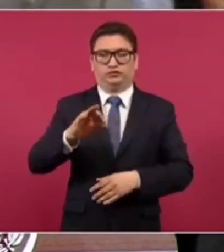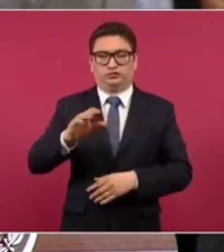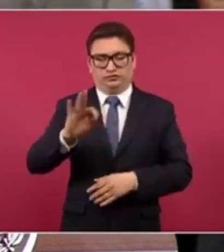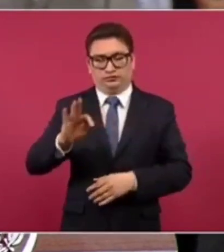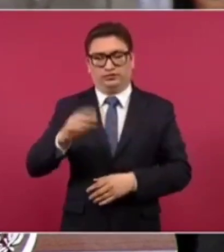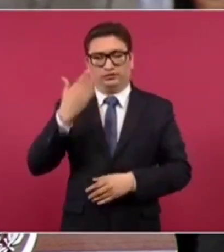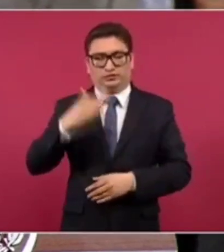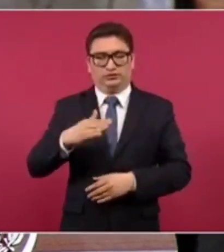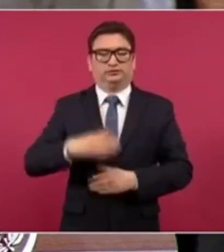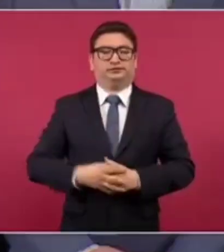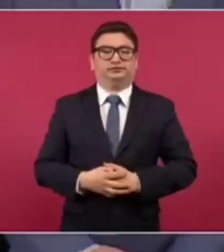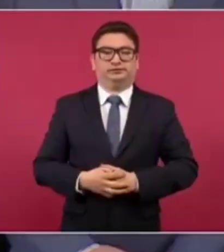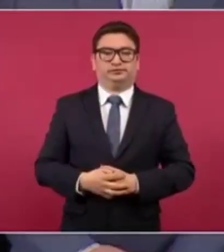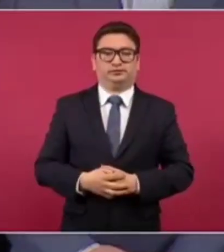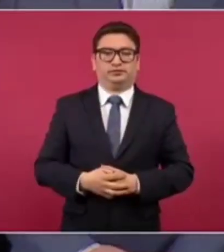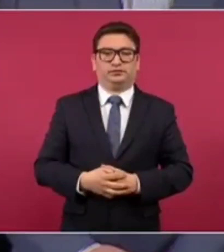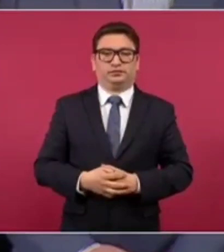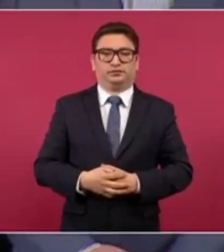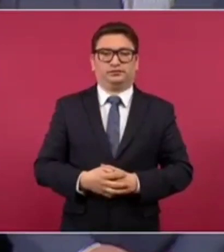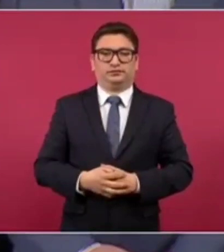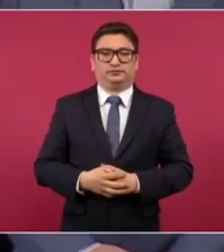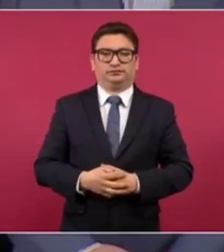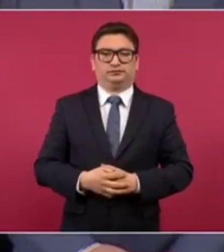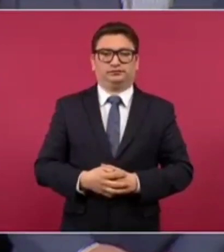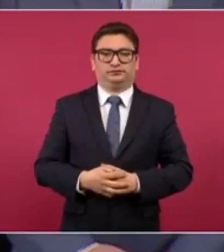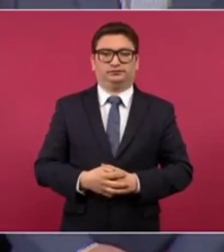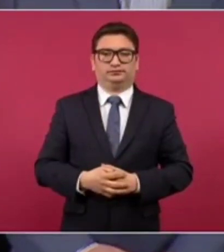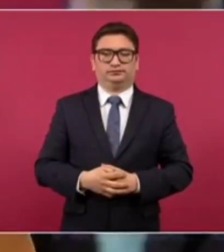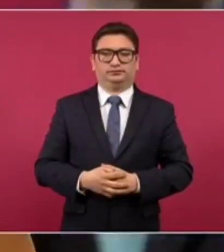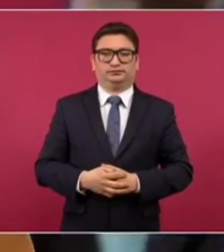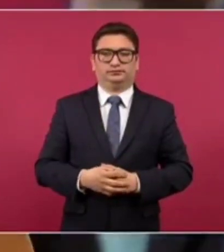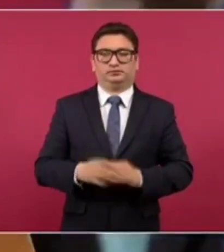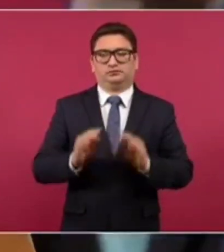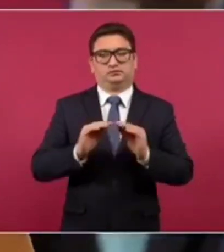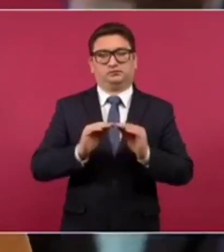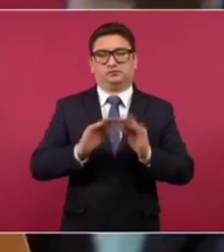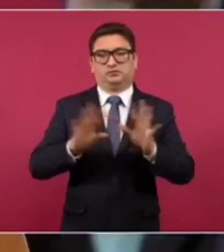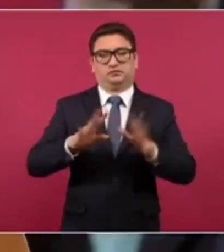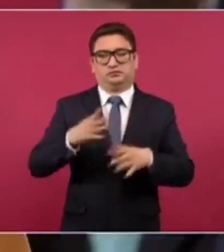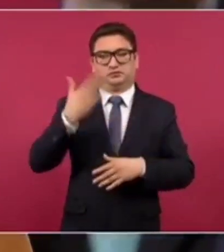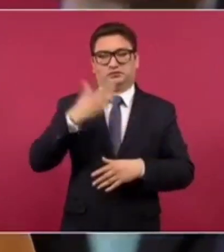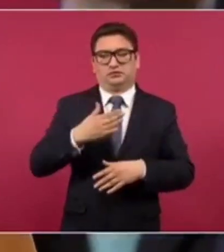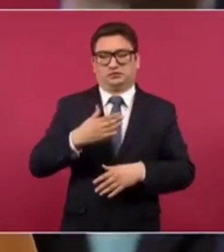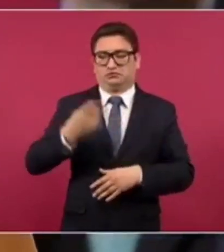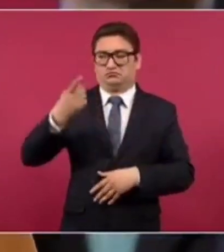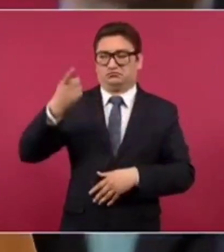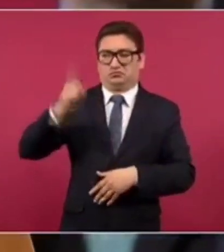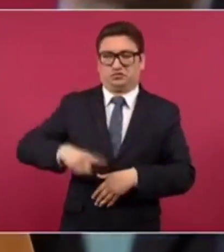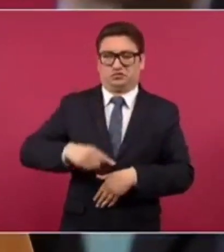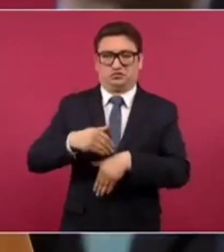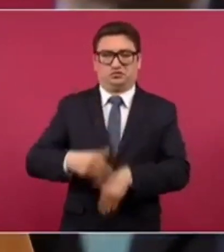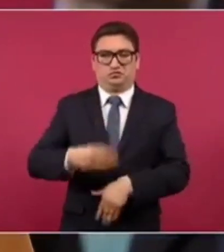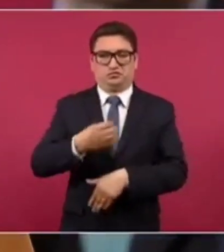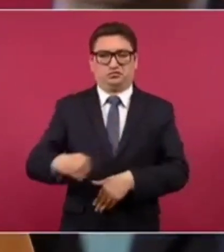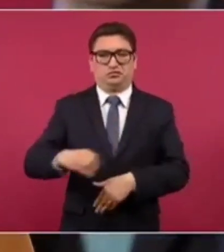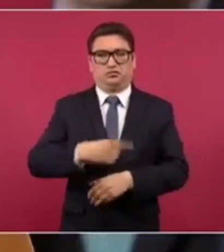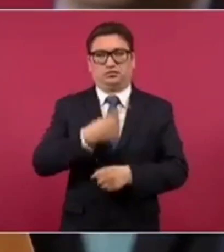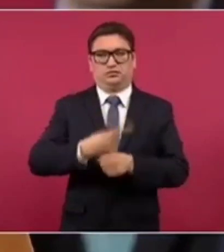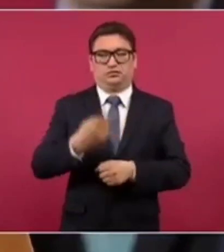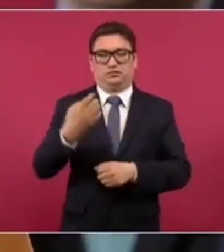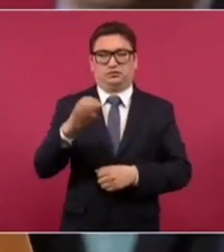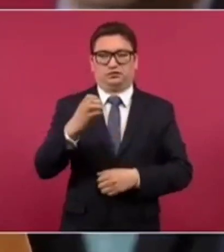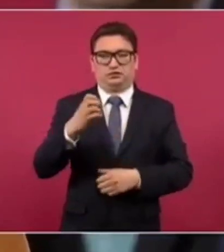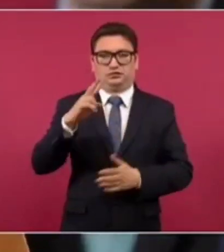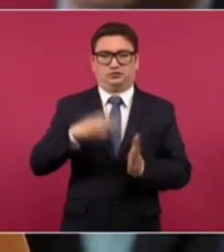y, por supuesto, será un mandato obligatorio a partir del 1 de enero de